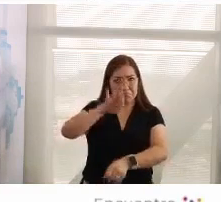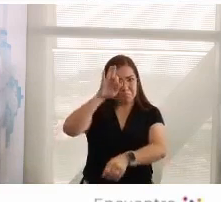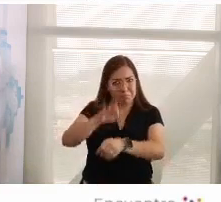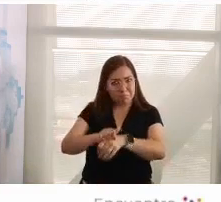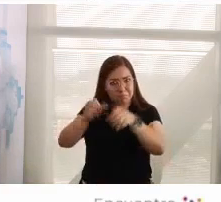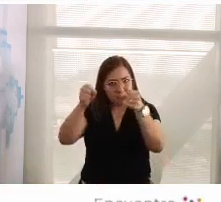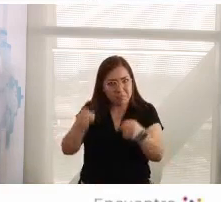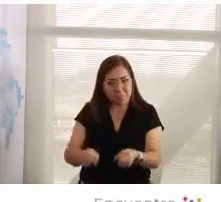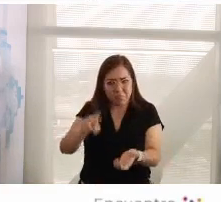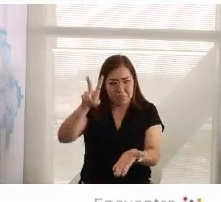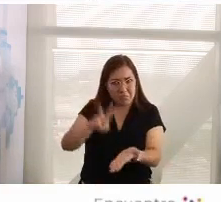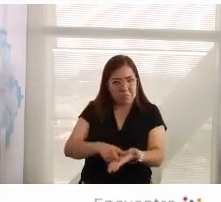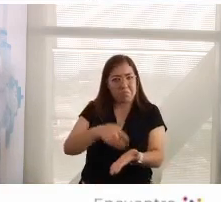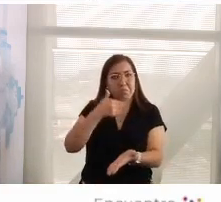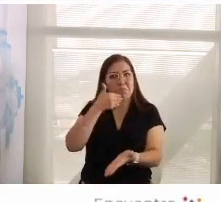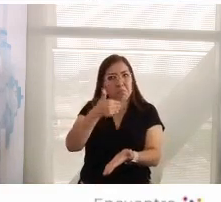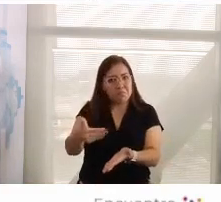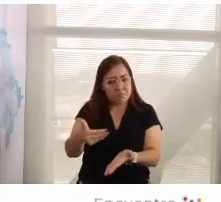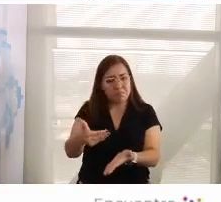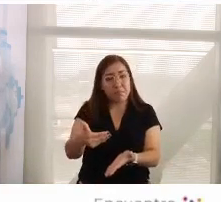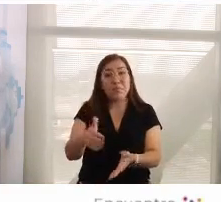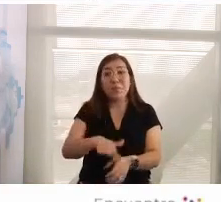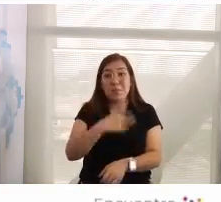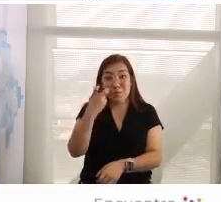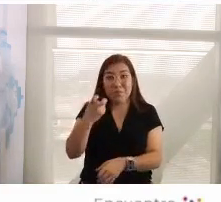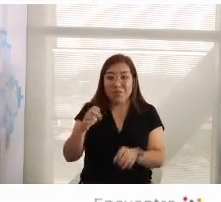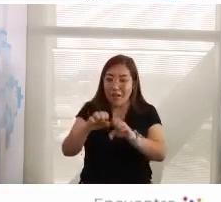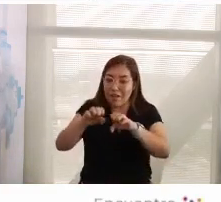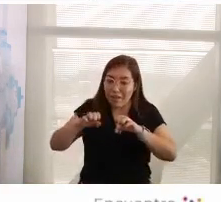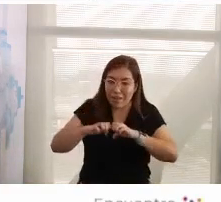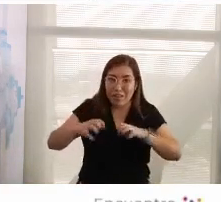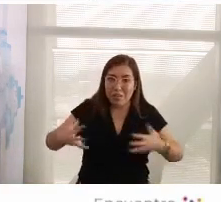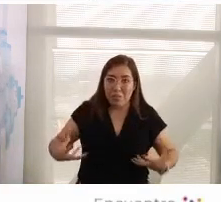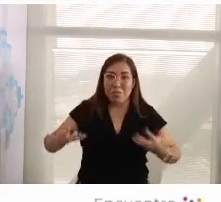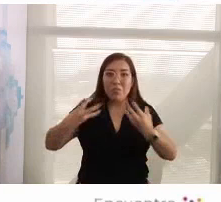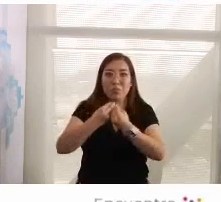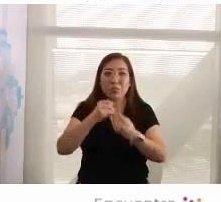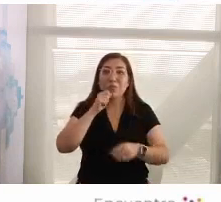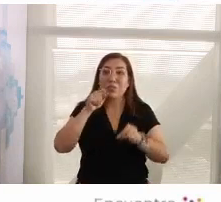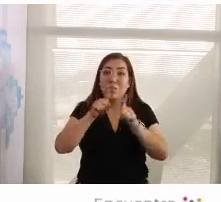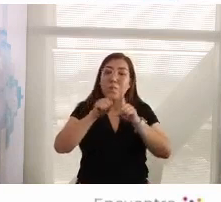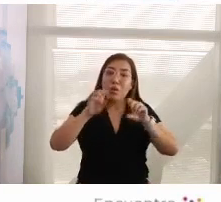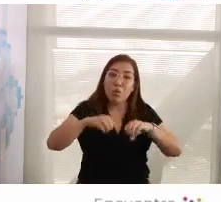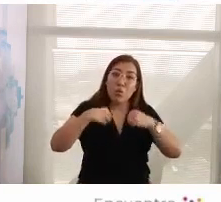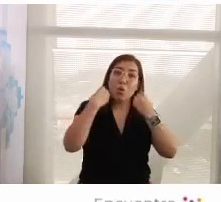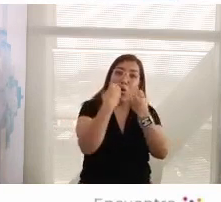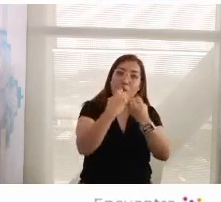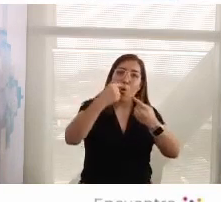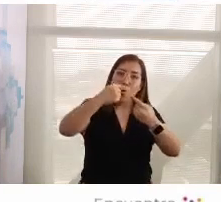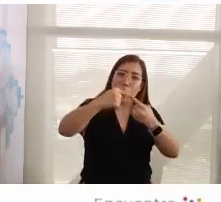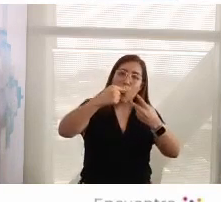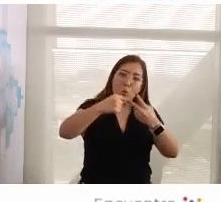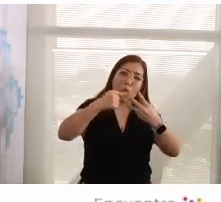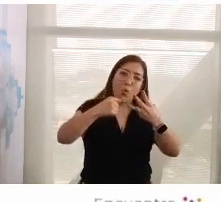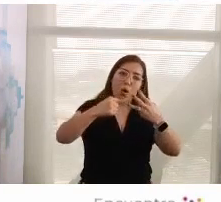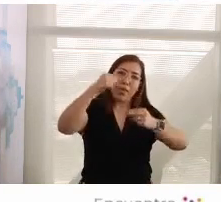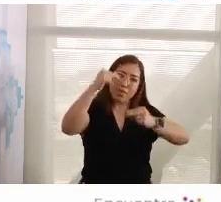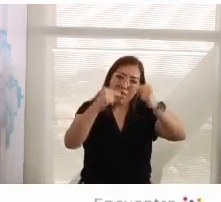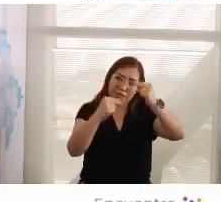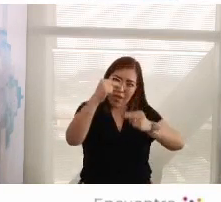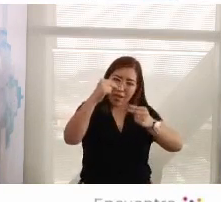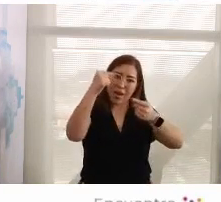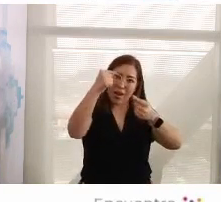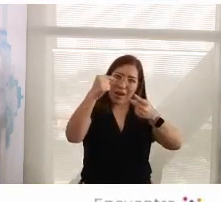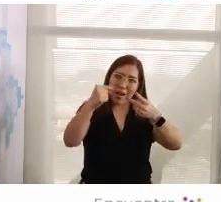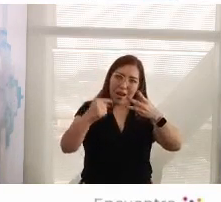validez. Pero por eso es que los trabajos son en equipo y por eso las organizaciones son de primer nivel, de segundo nivel, de tercer nivel, porque cada una